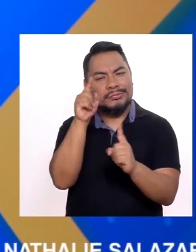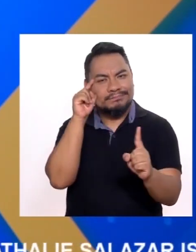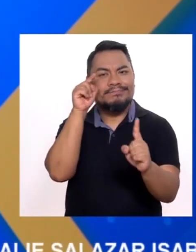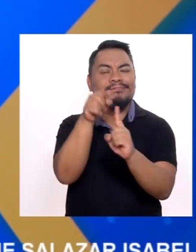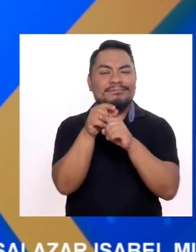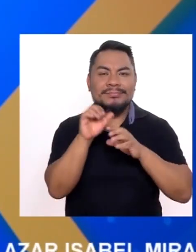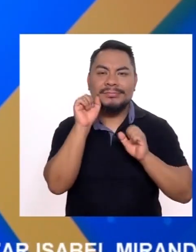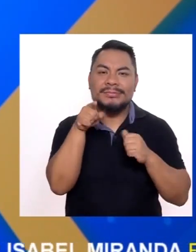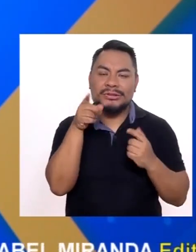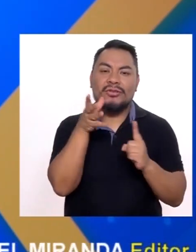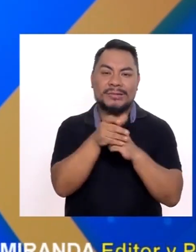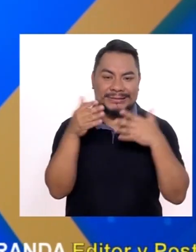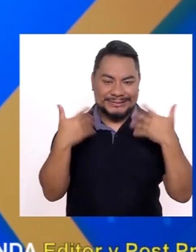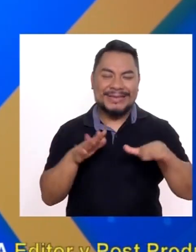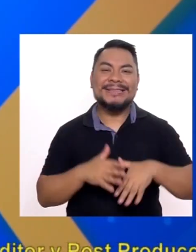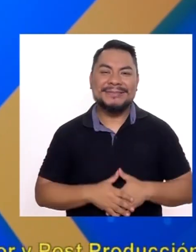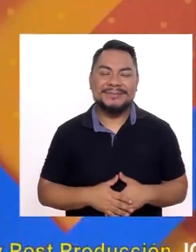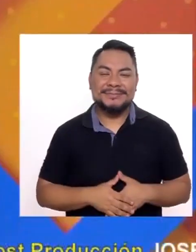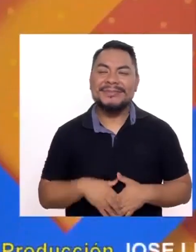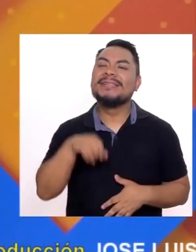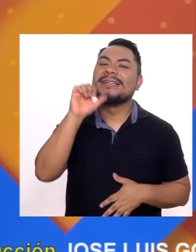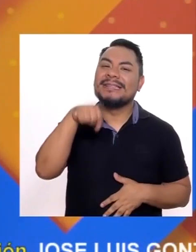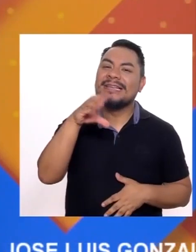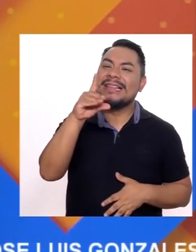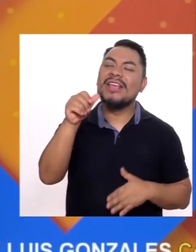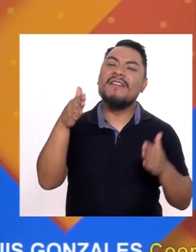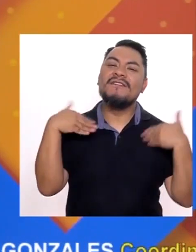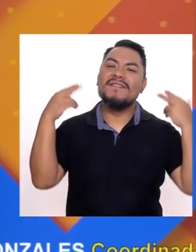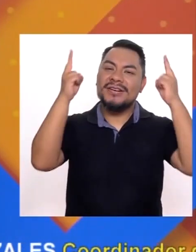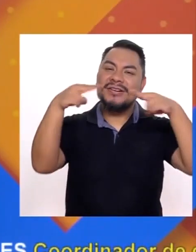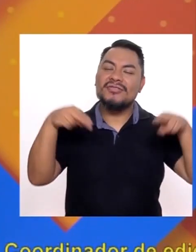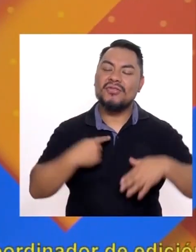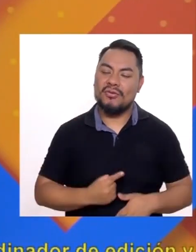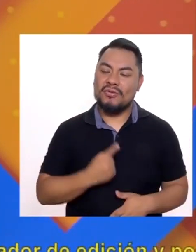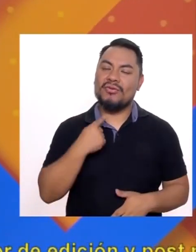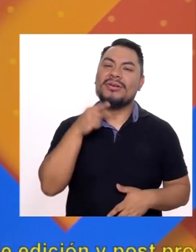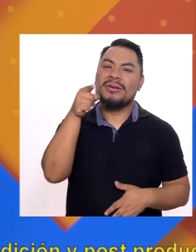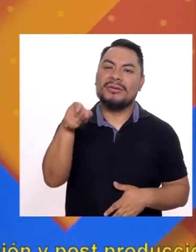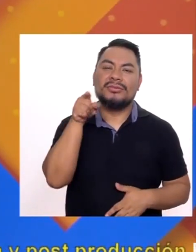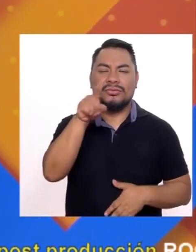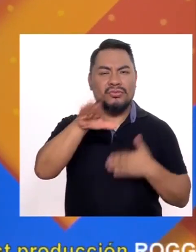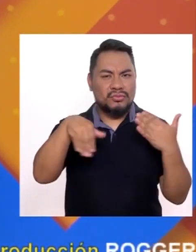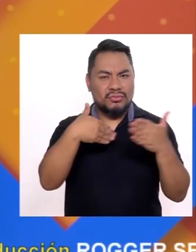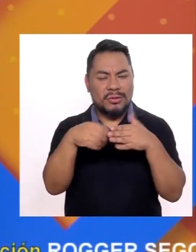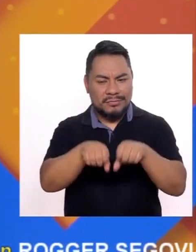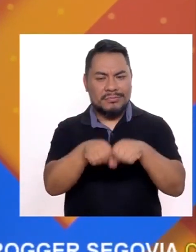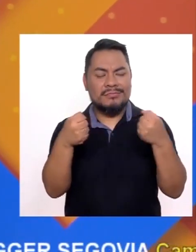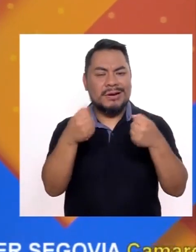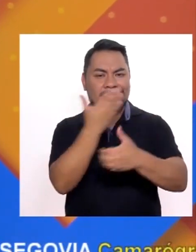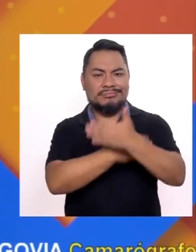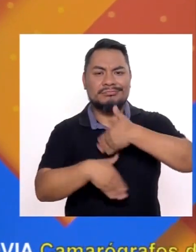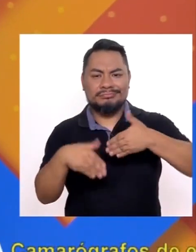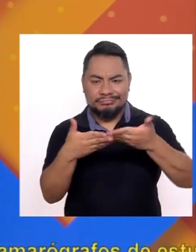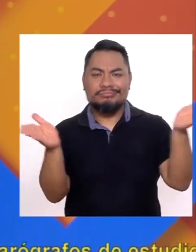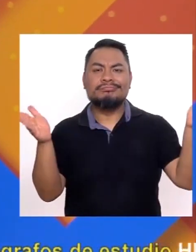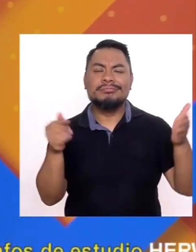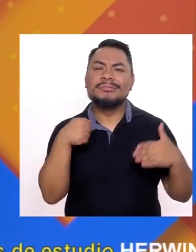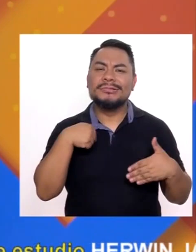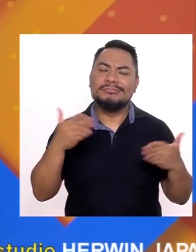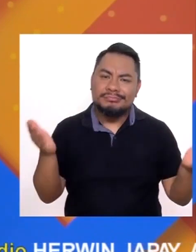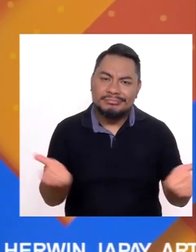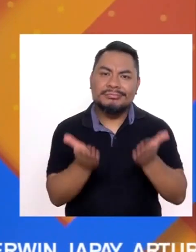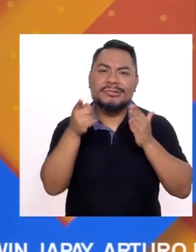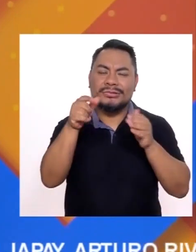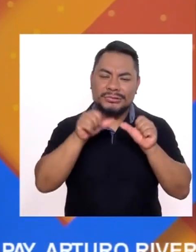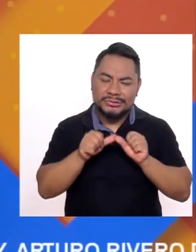has trazado Y que estás cumpliendo Sí Diego Feliz Navidad Estoy orgulloso de ti Has roto la barrera de la discapacidad Y te